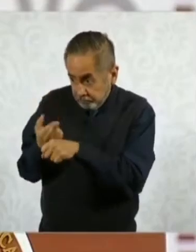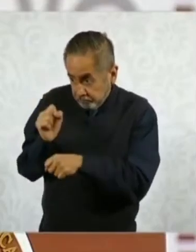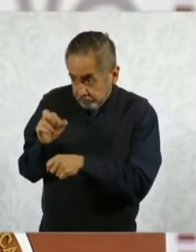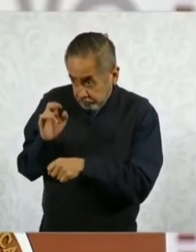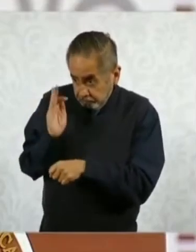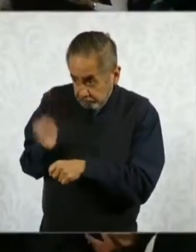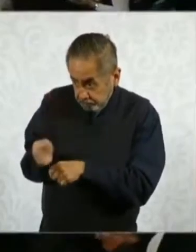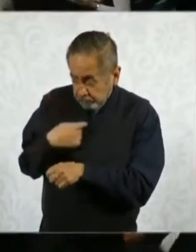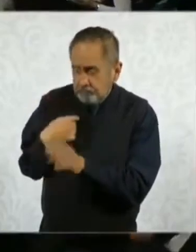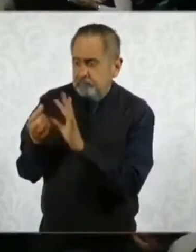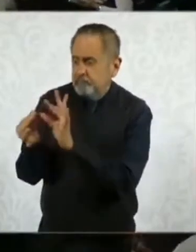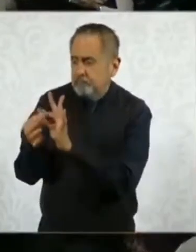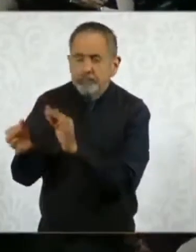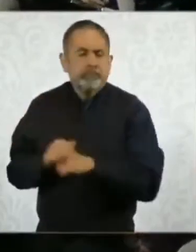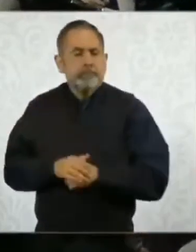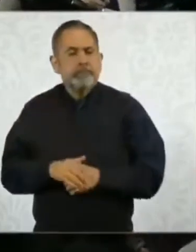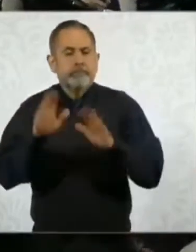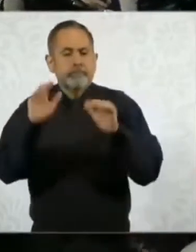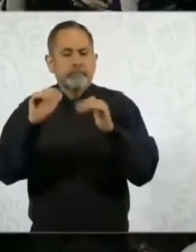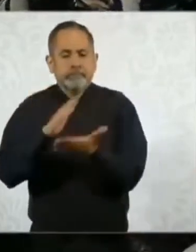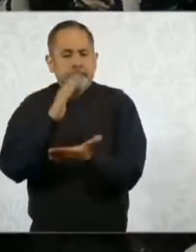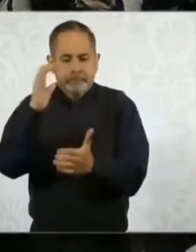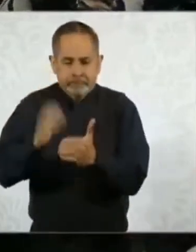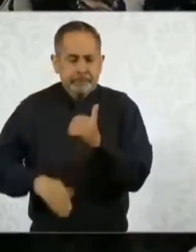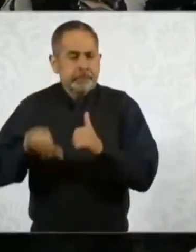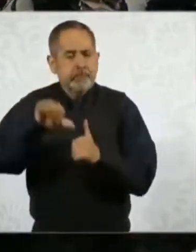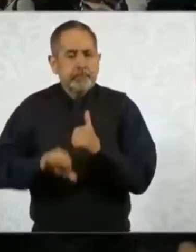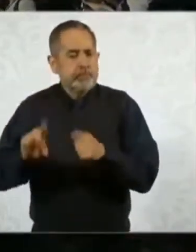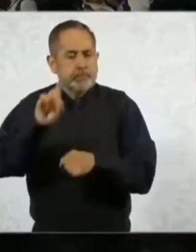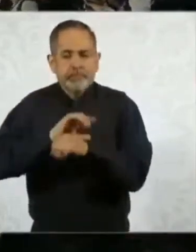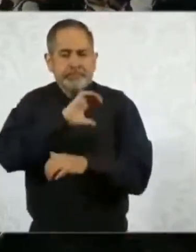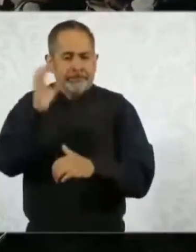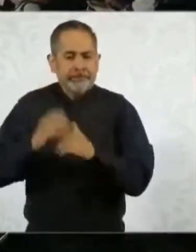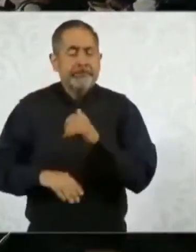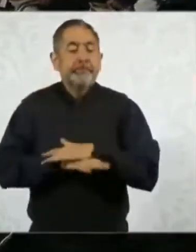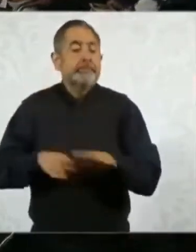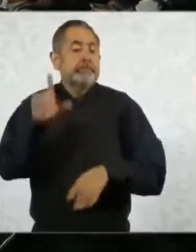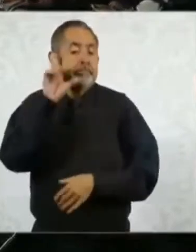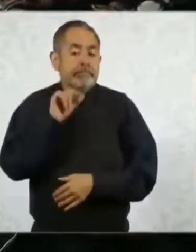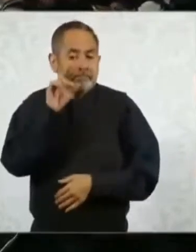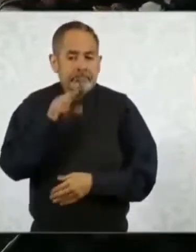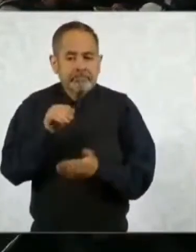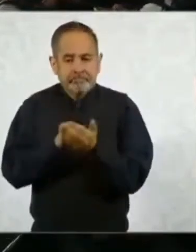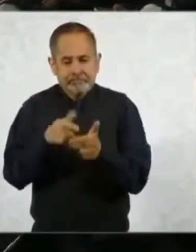Exteriores. Gracias. ya lo vamos a dejar hoy aquí, ya mañana